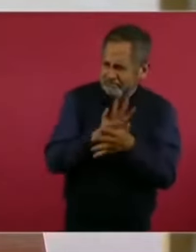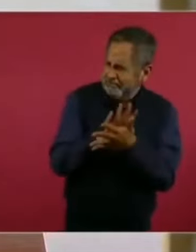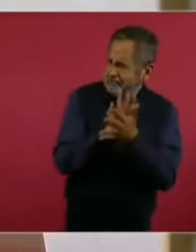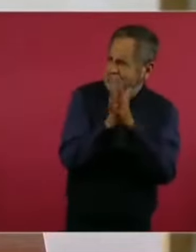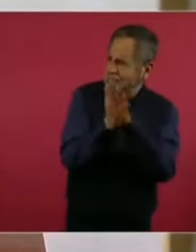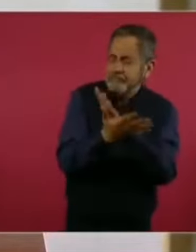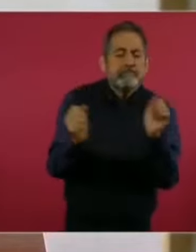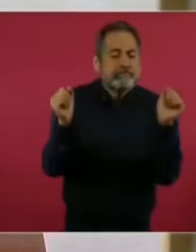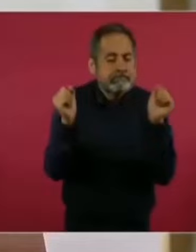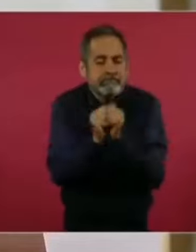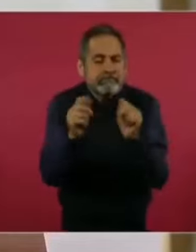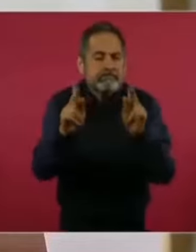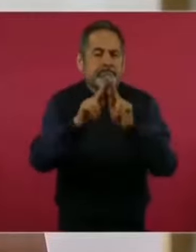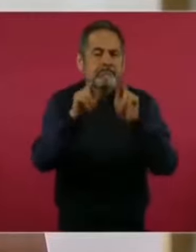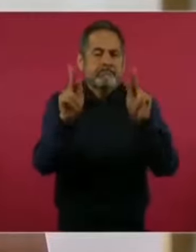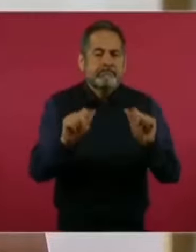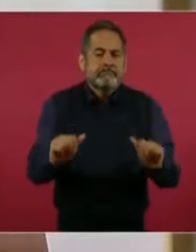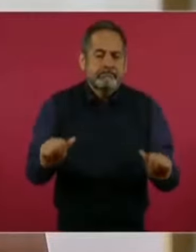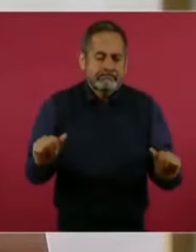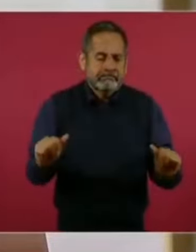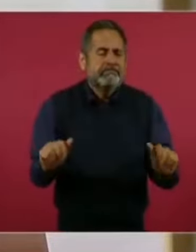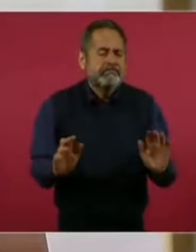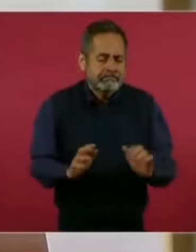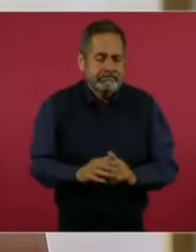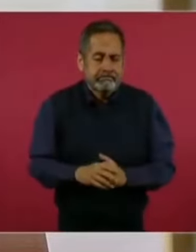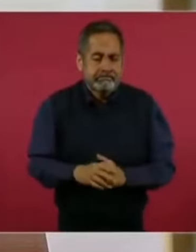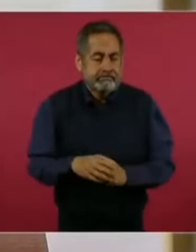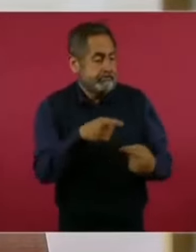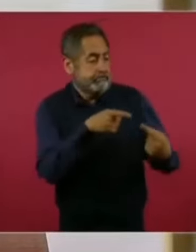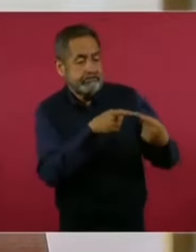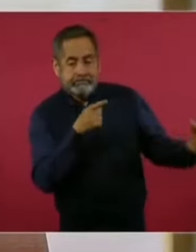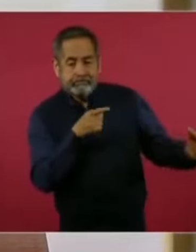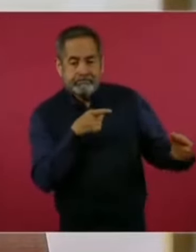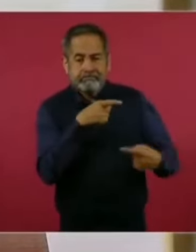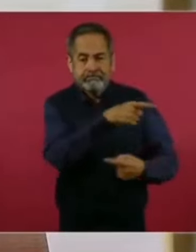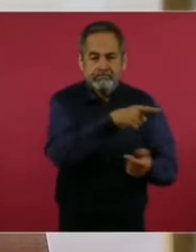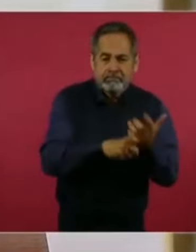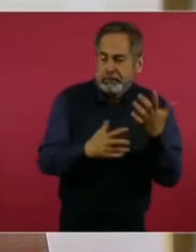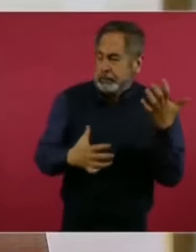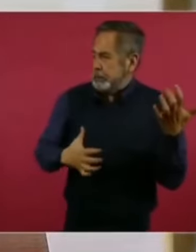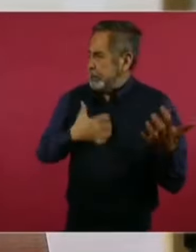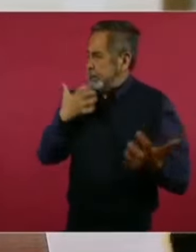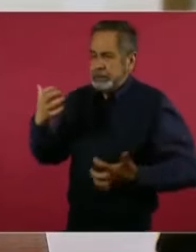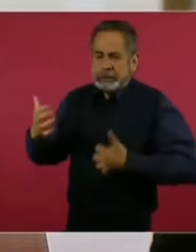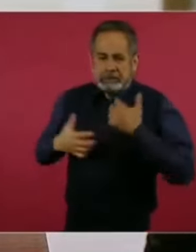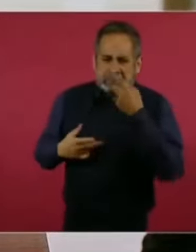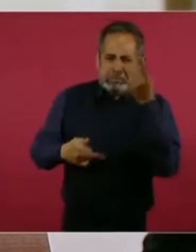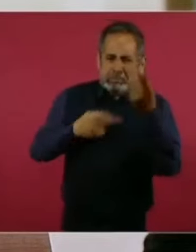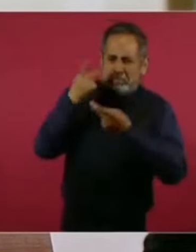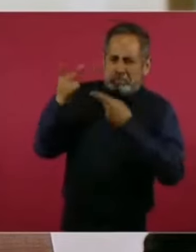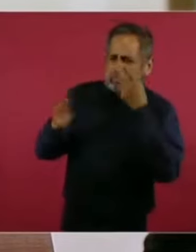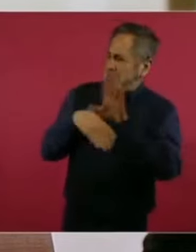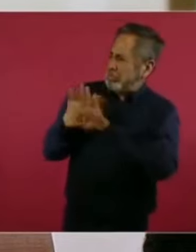Porque nuestros adversarios se enojan, calumnian,